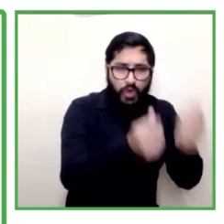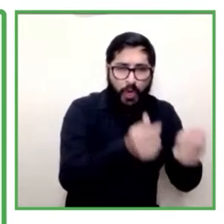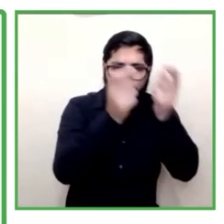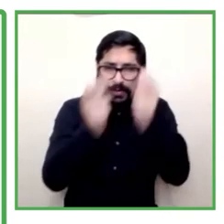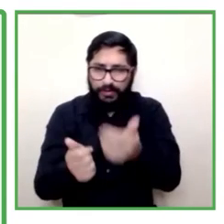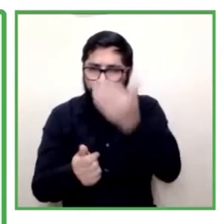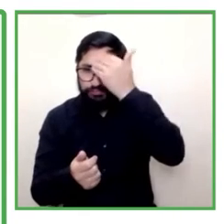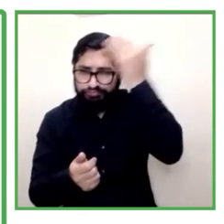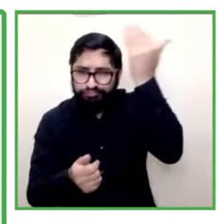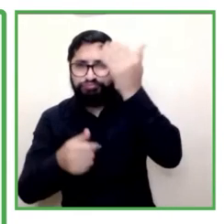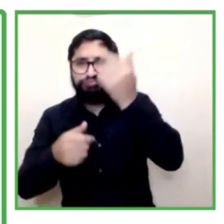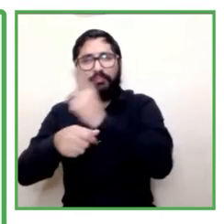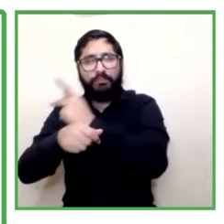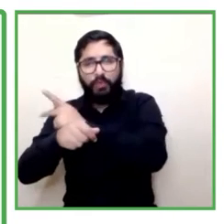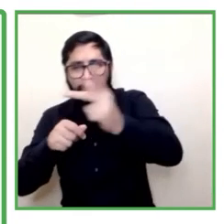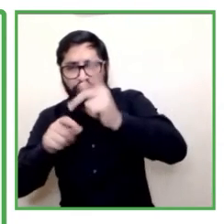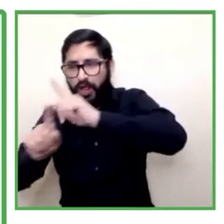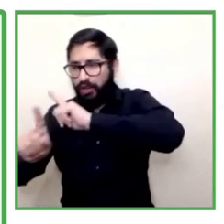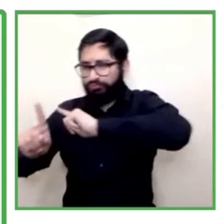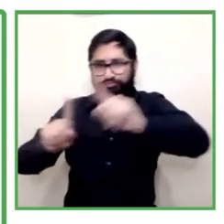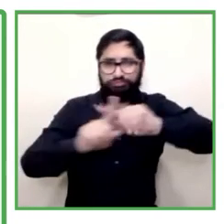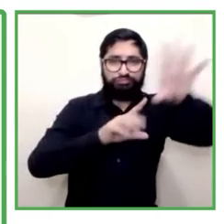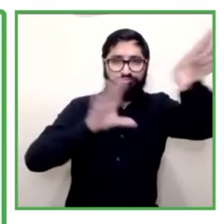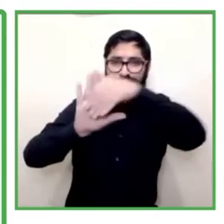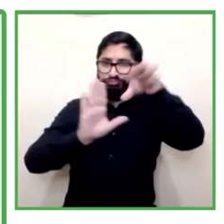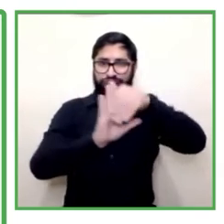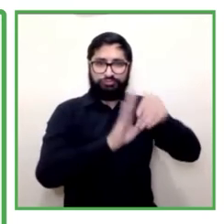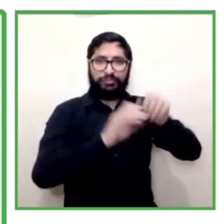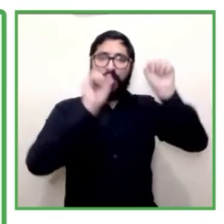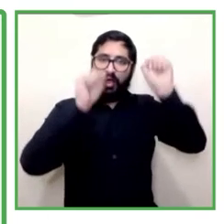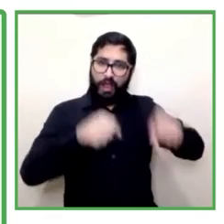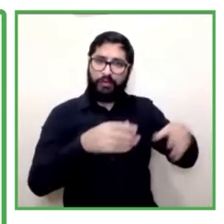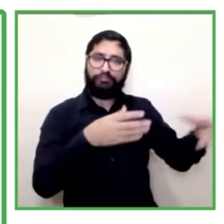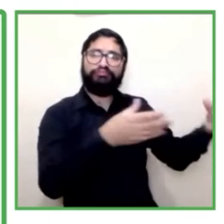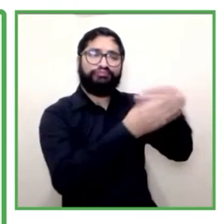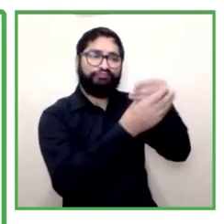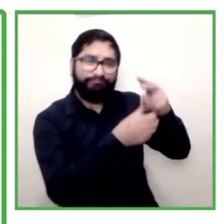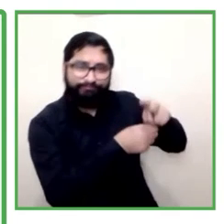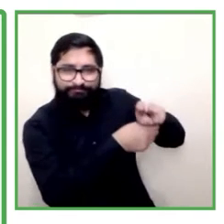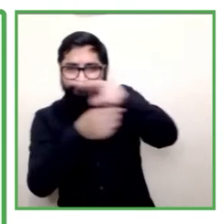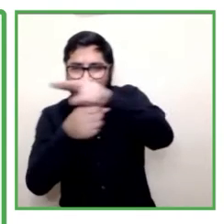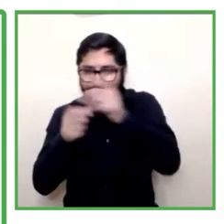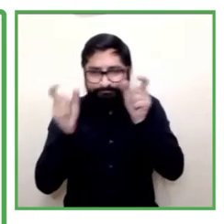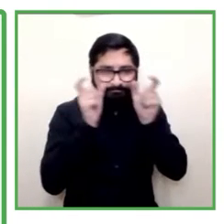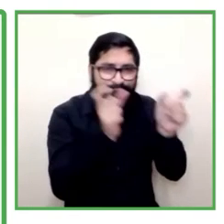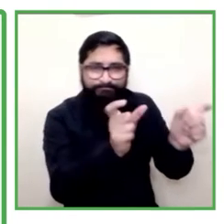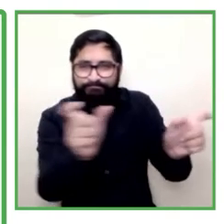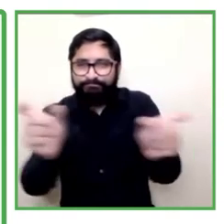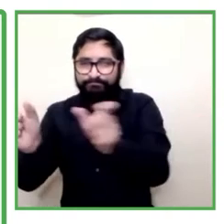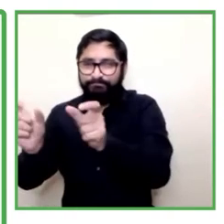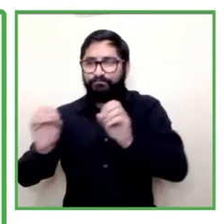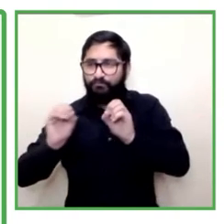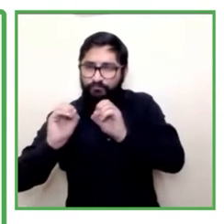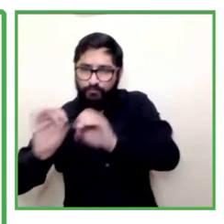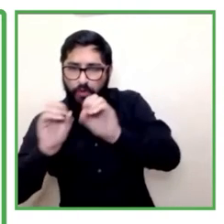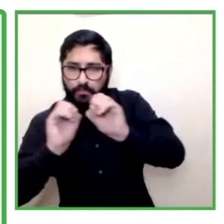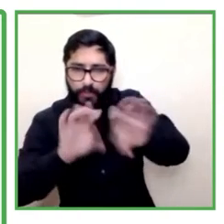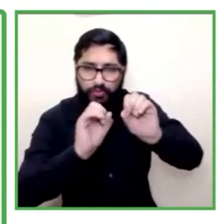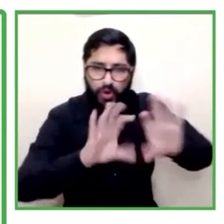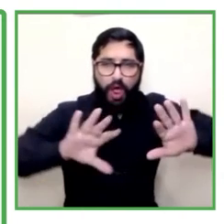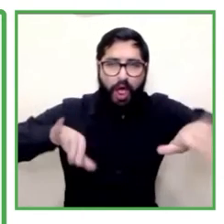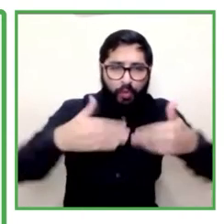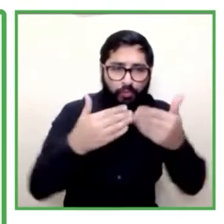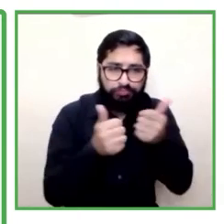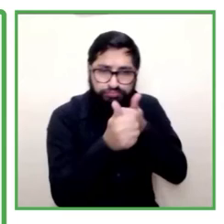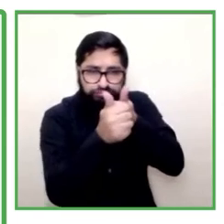administrativo pero también programas de formación para cuidadores y cuidadoras de personas con discapacidad que encuentren en el seno una